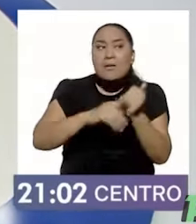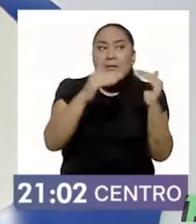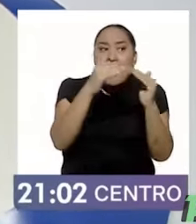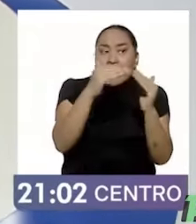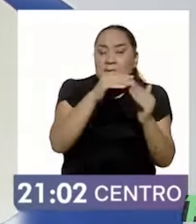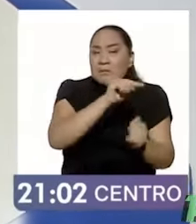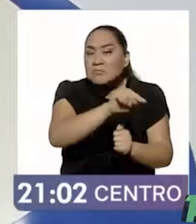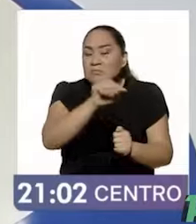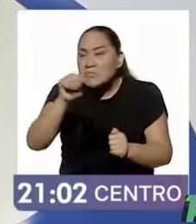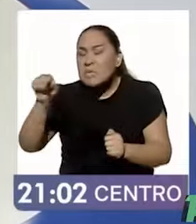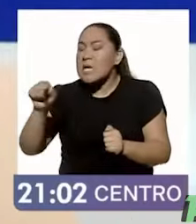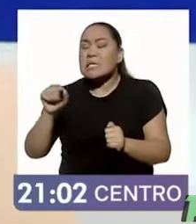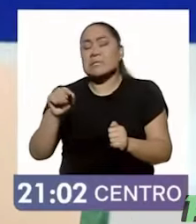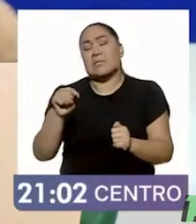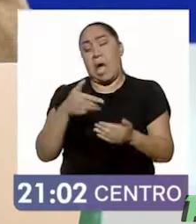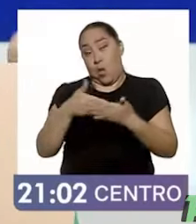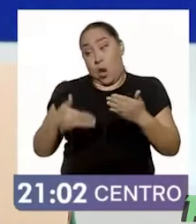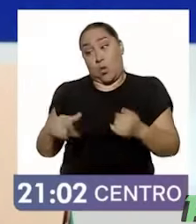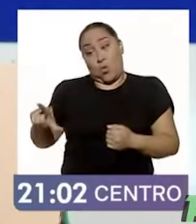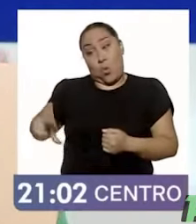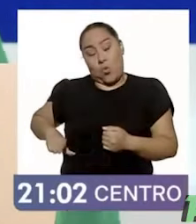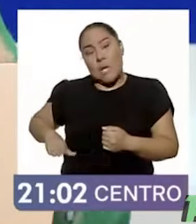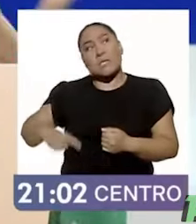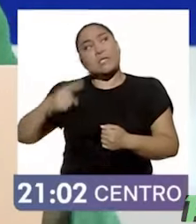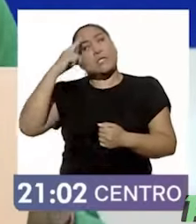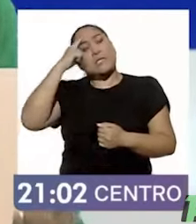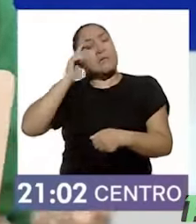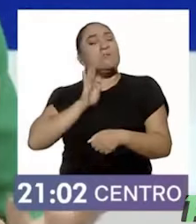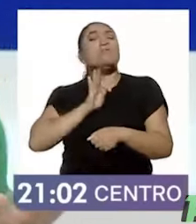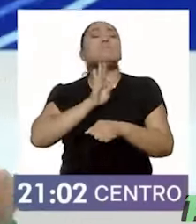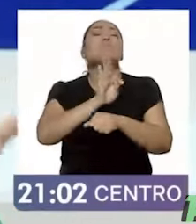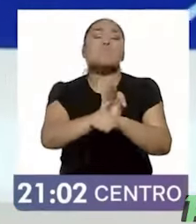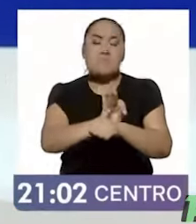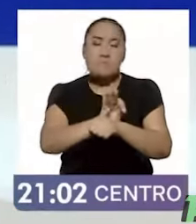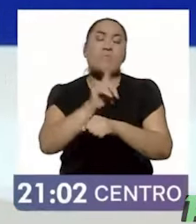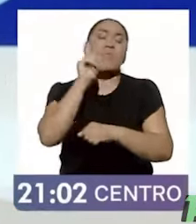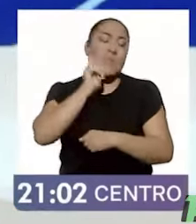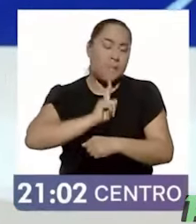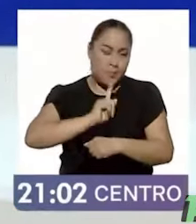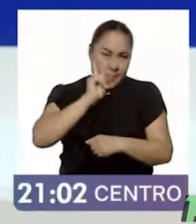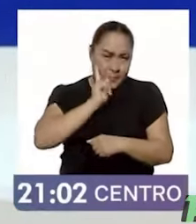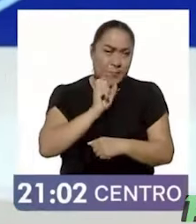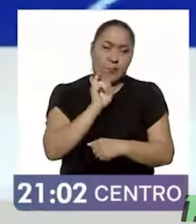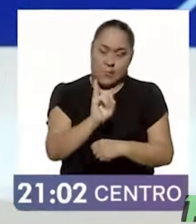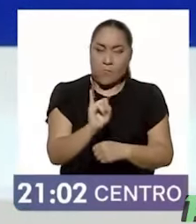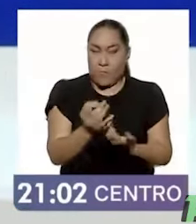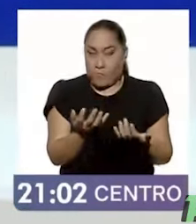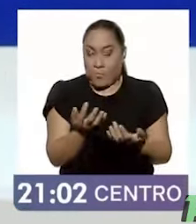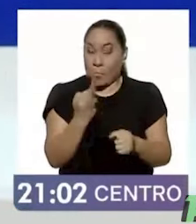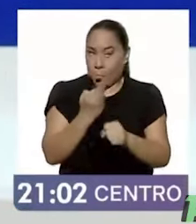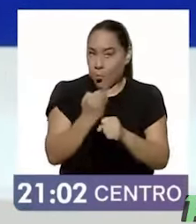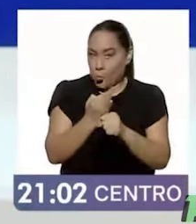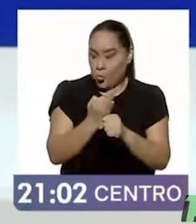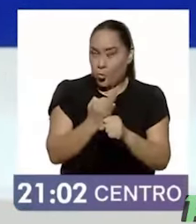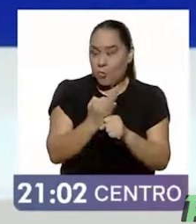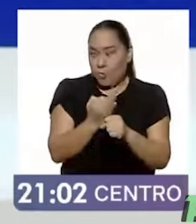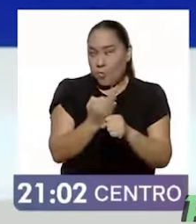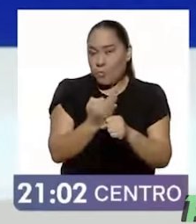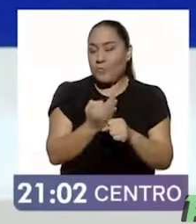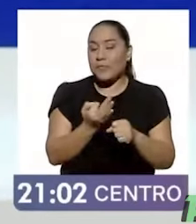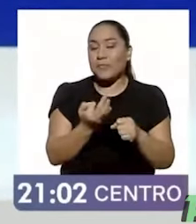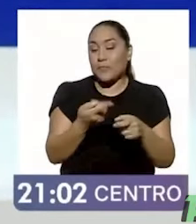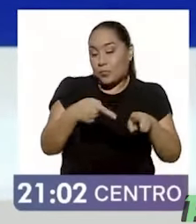pero que el Estado se declara maternal. sea, que el Estado, y cito las políticas